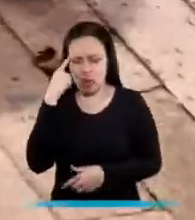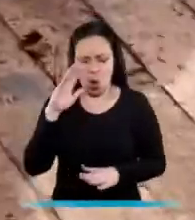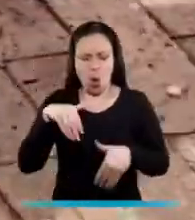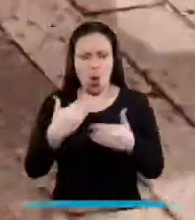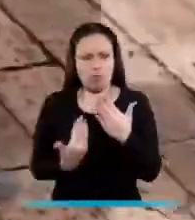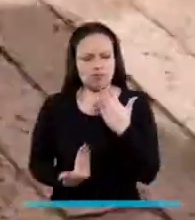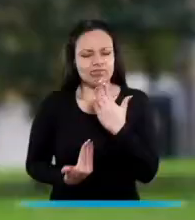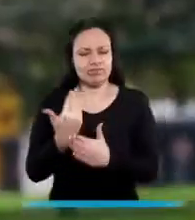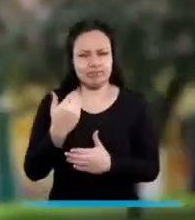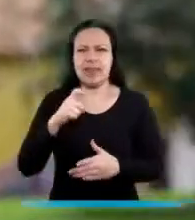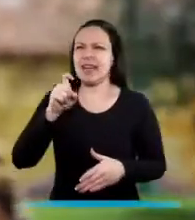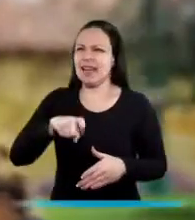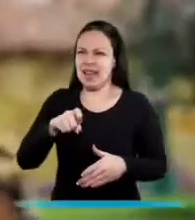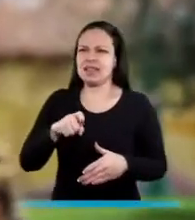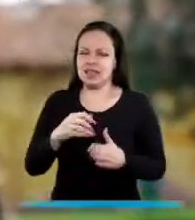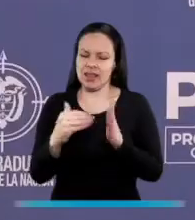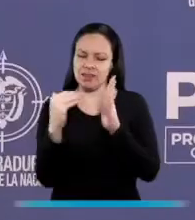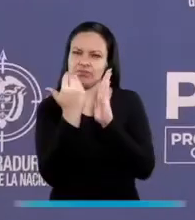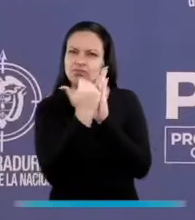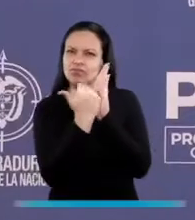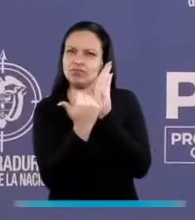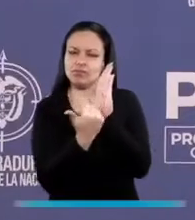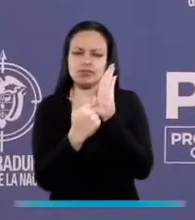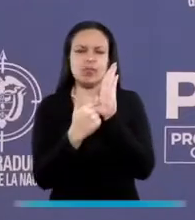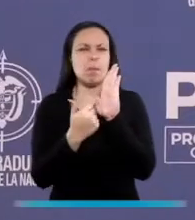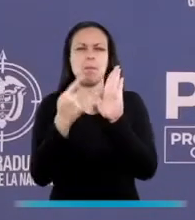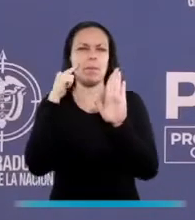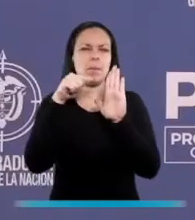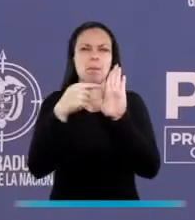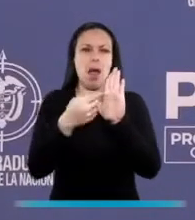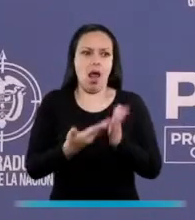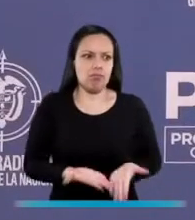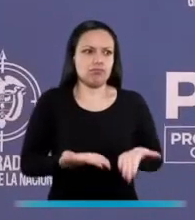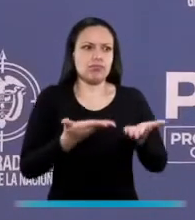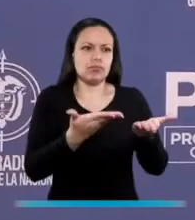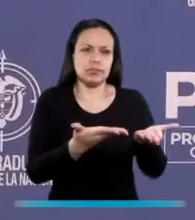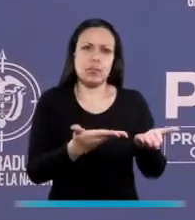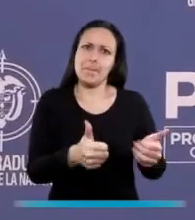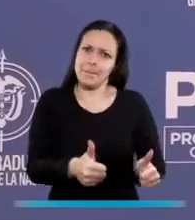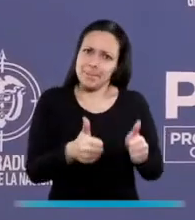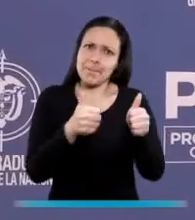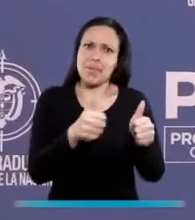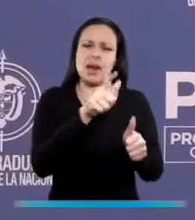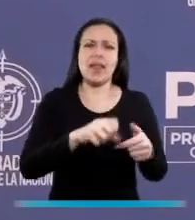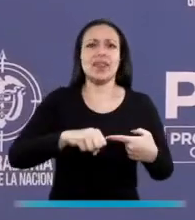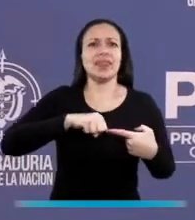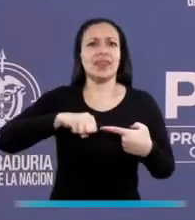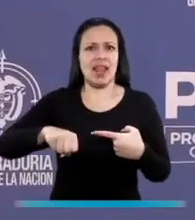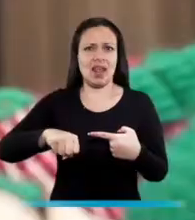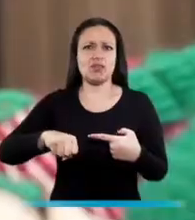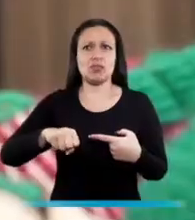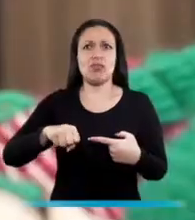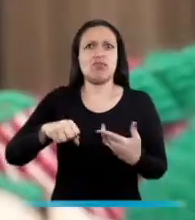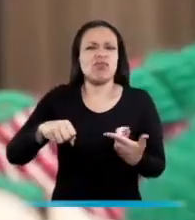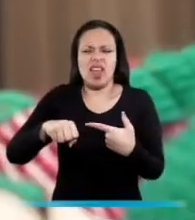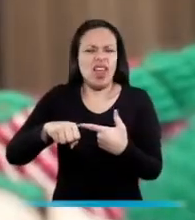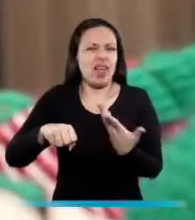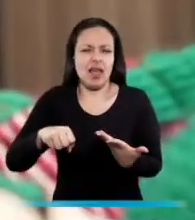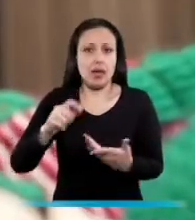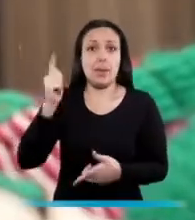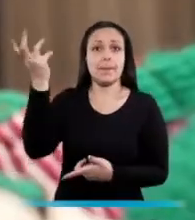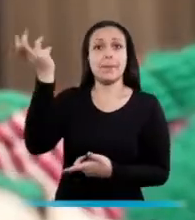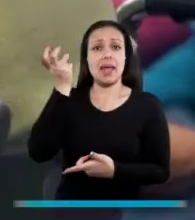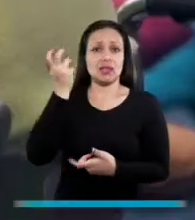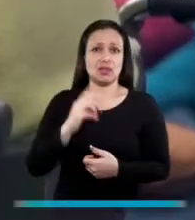necesidad de crear unos mecanismos legales que garanticen de alguna manera la vigencia de esos derechos a la pensión,